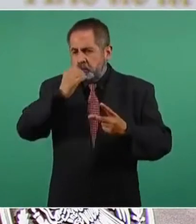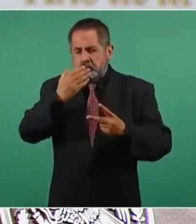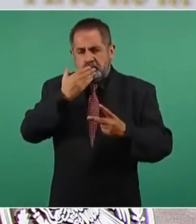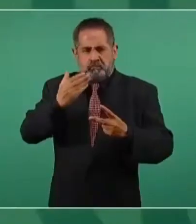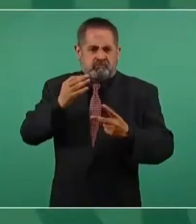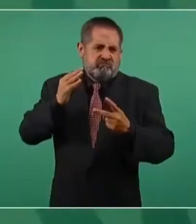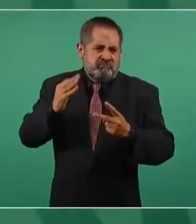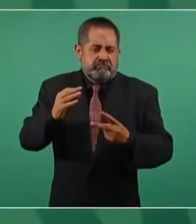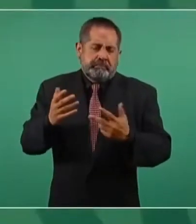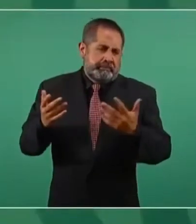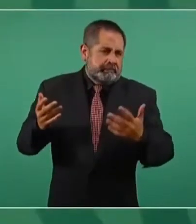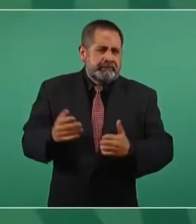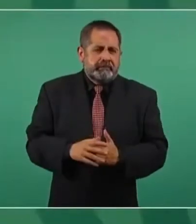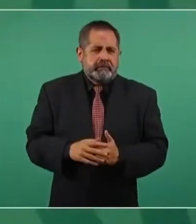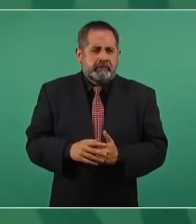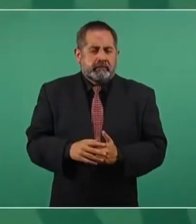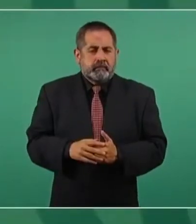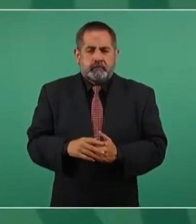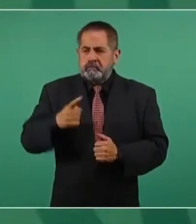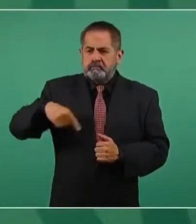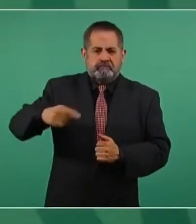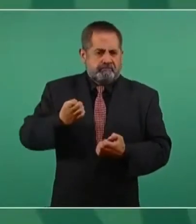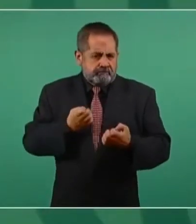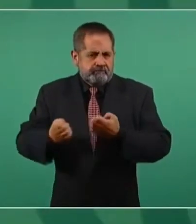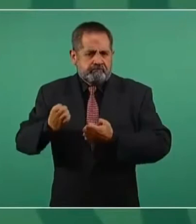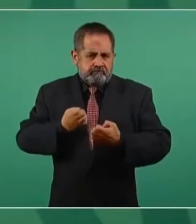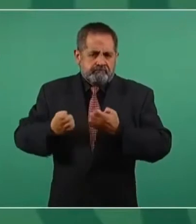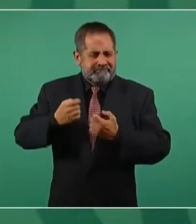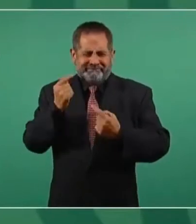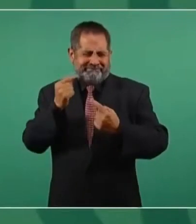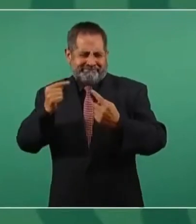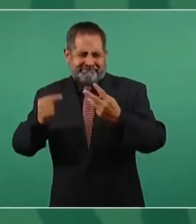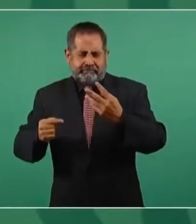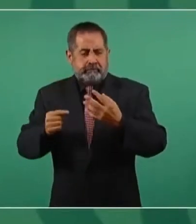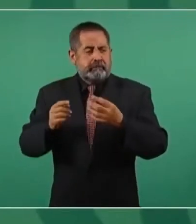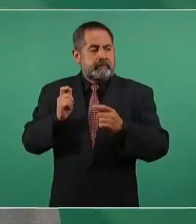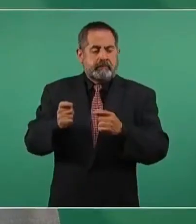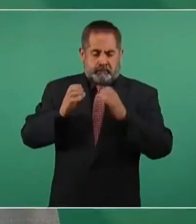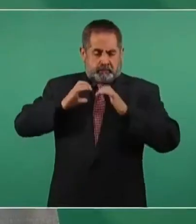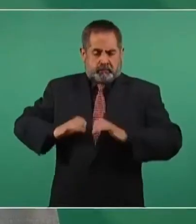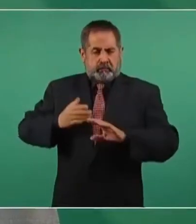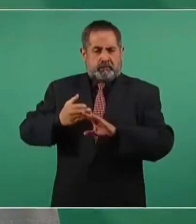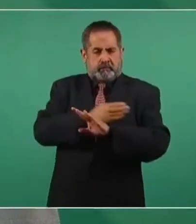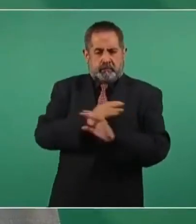el hacer ejercicio todo lo que es medicina preventiva